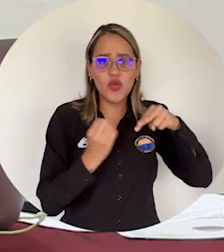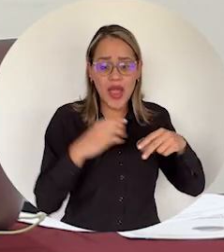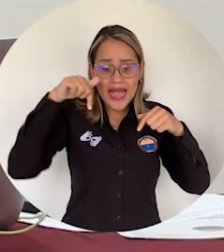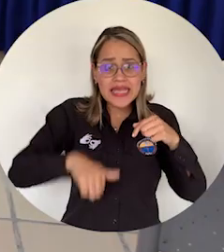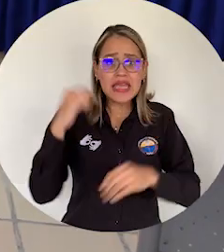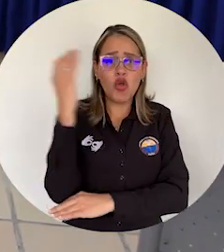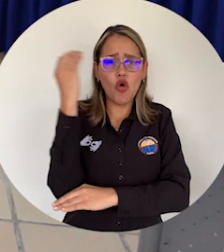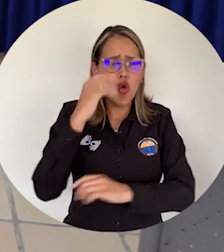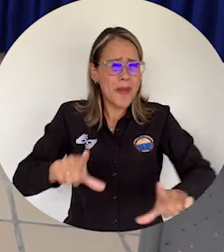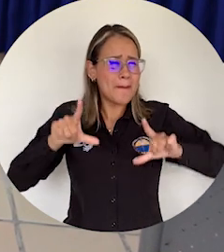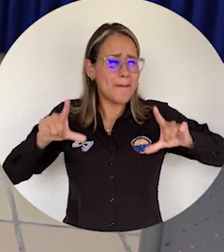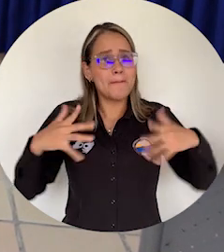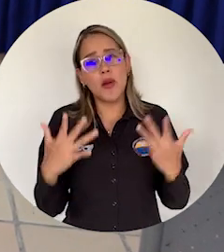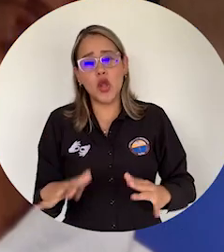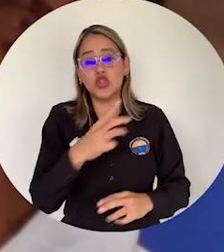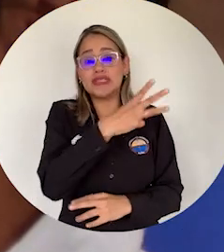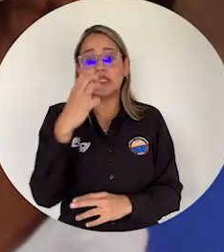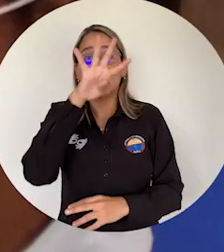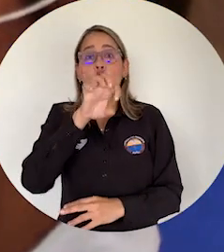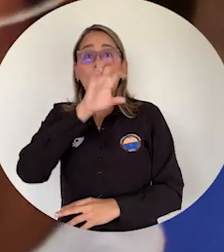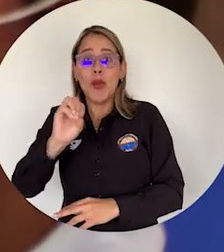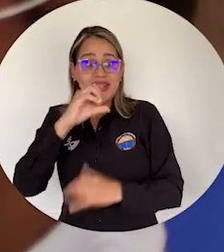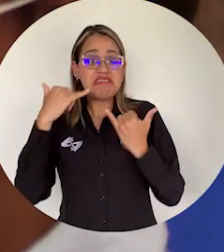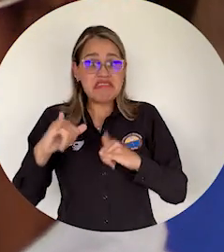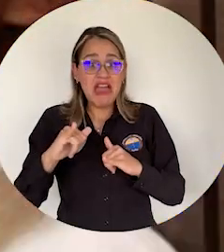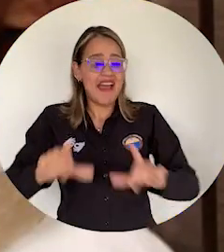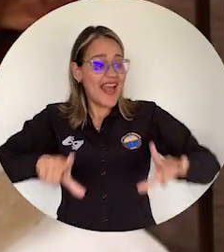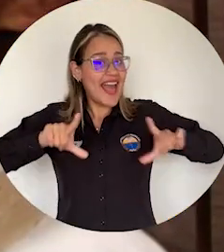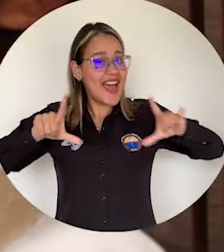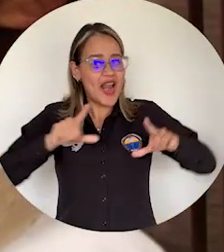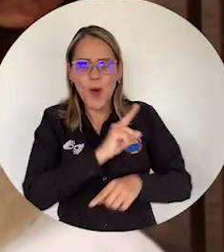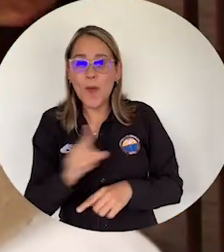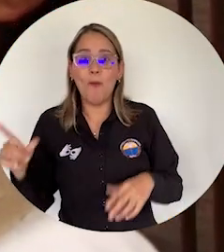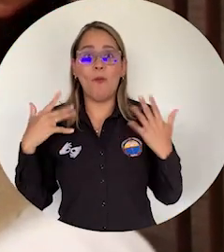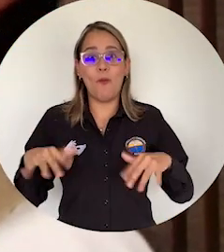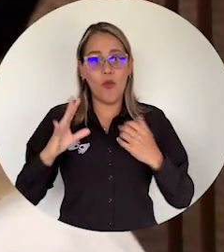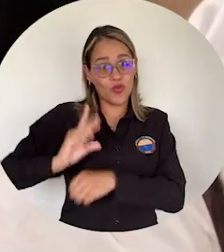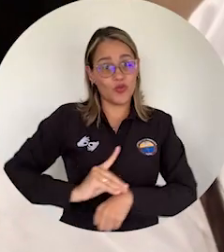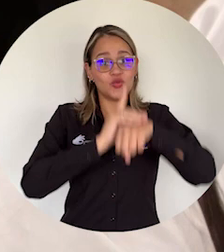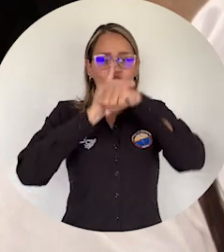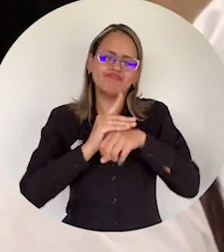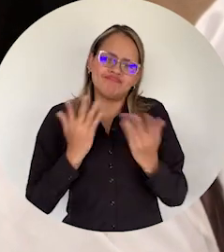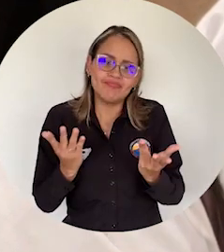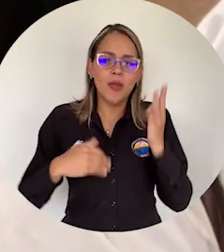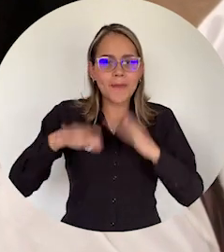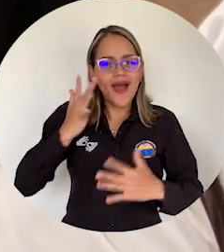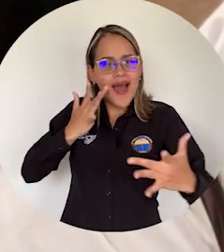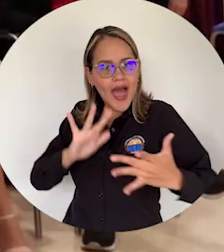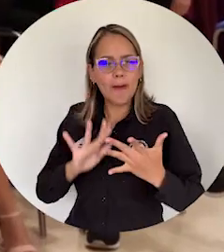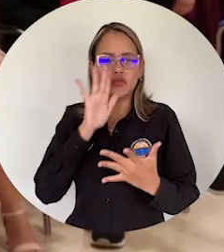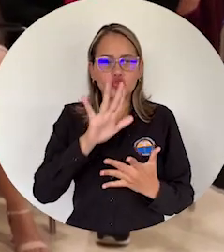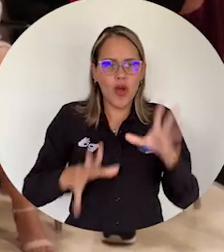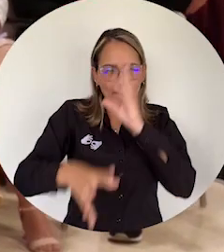ha graduado en Colombia a más de 390 doctores con el propósito de contribuir al trabajo sinérgico con diversas comunidades de aprendizaje